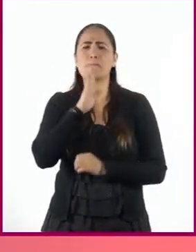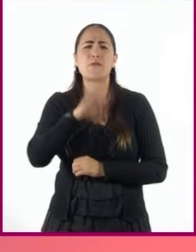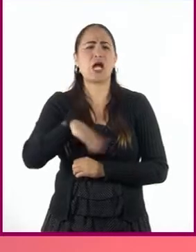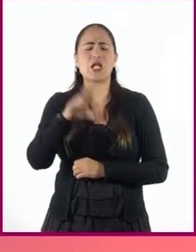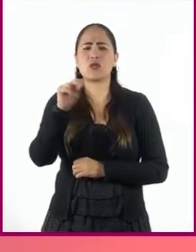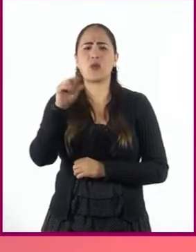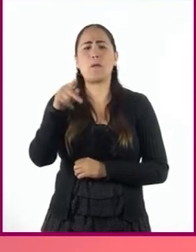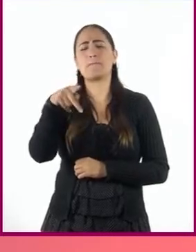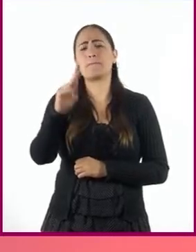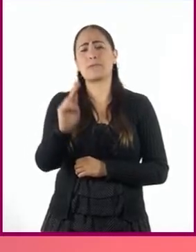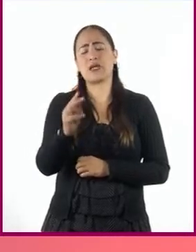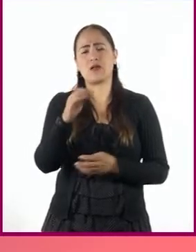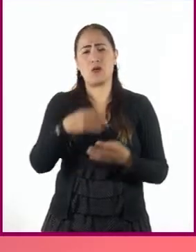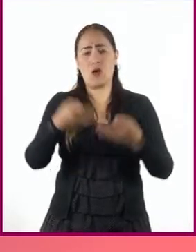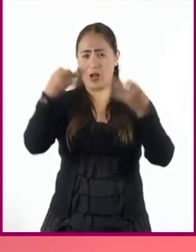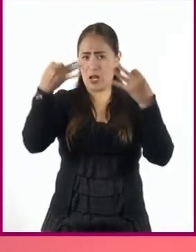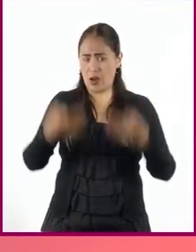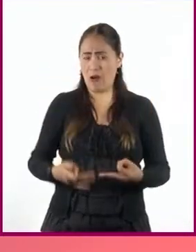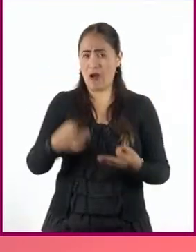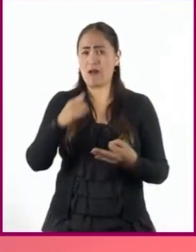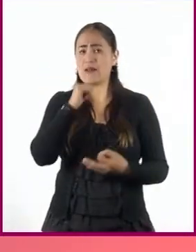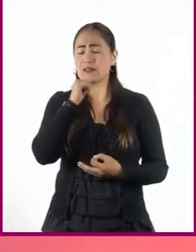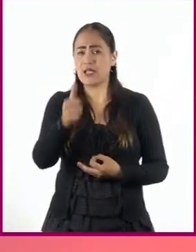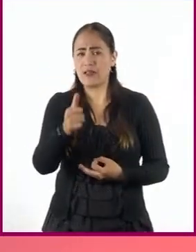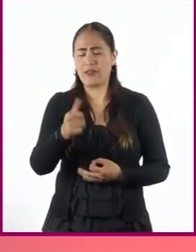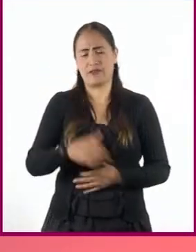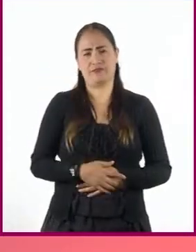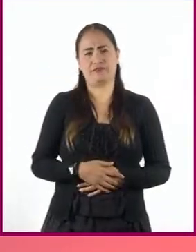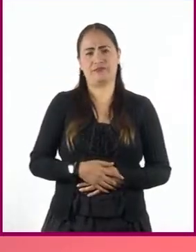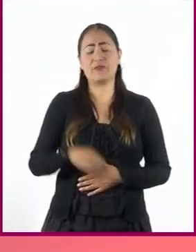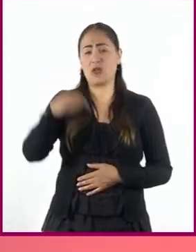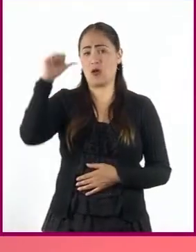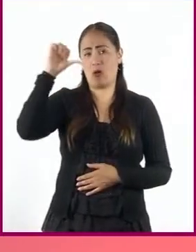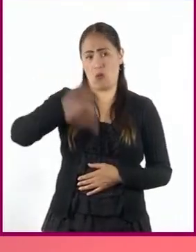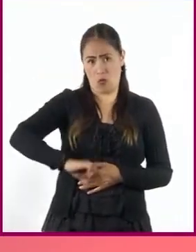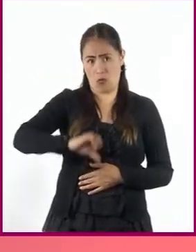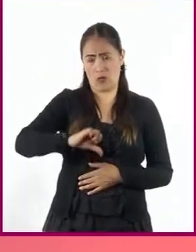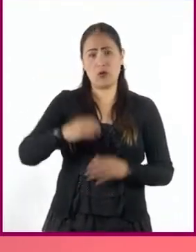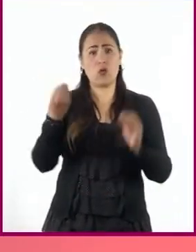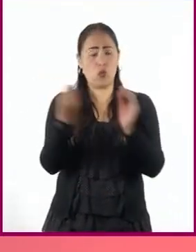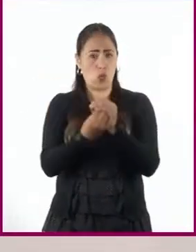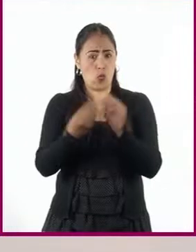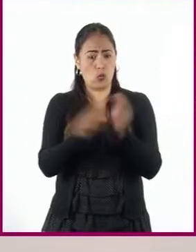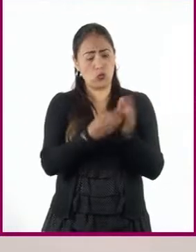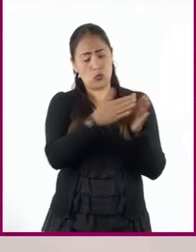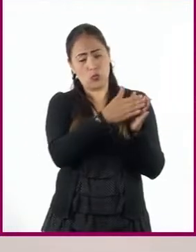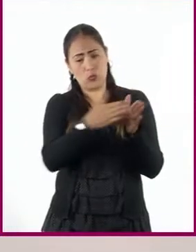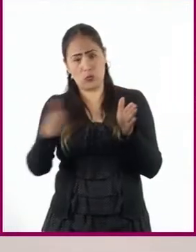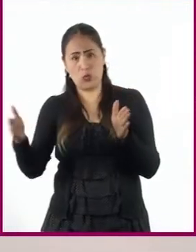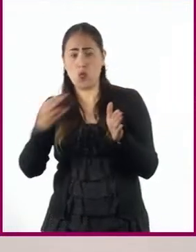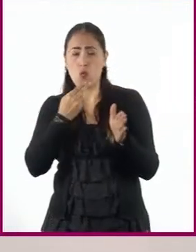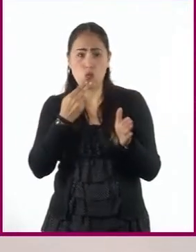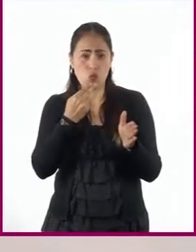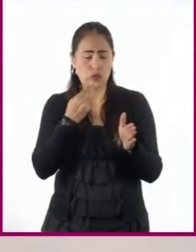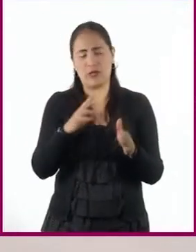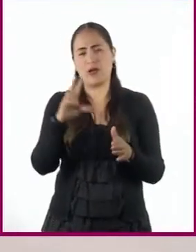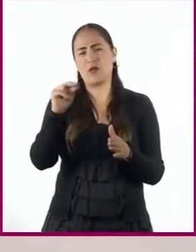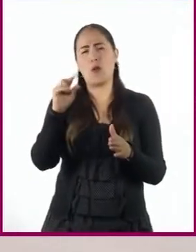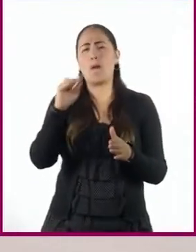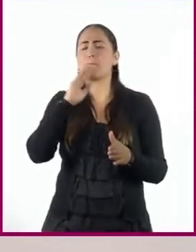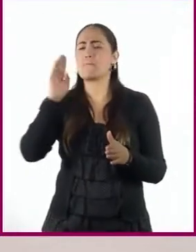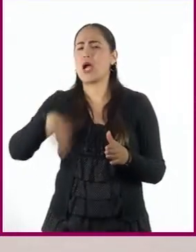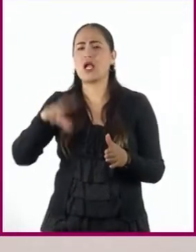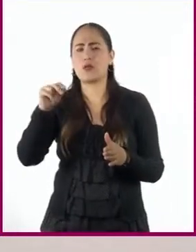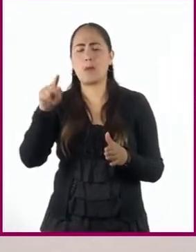utilizaste un lenguaje informal que no va acorde con lo que utilizamos en las sesiones. Y no es que esté mal, sino